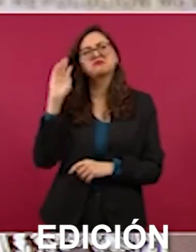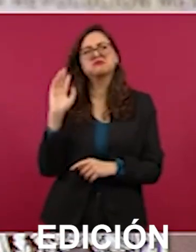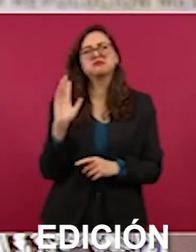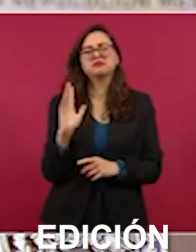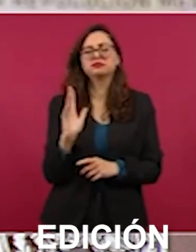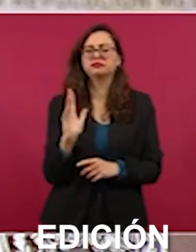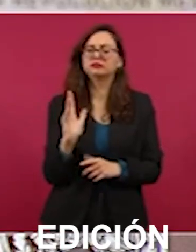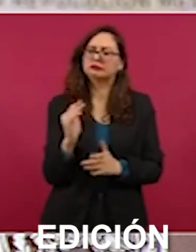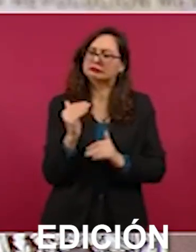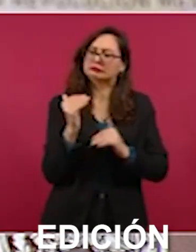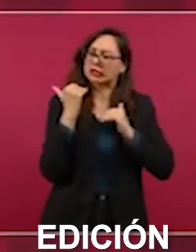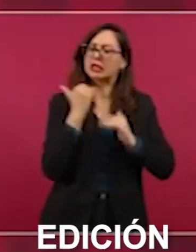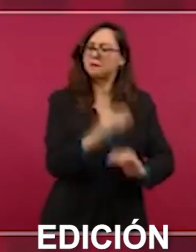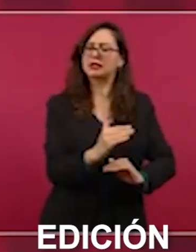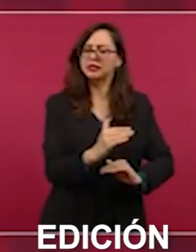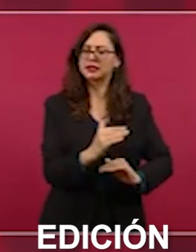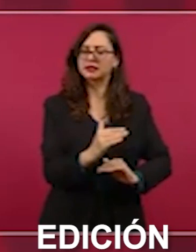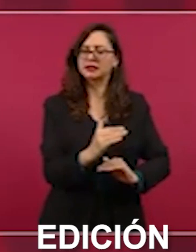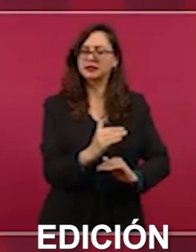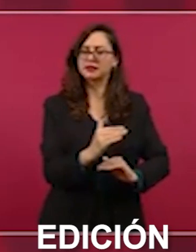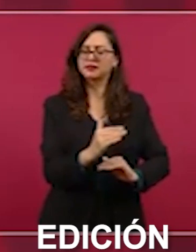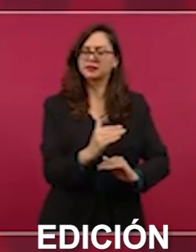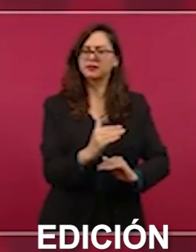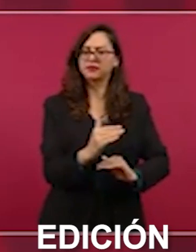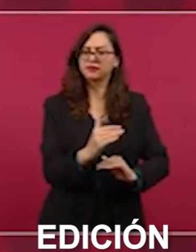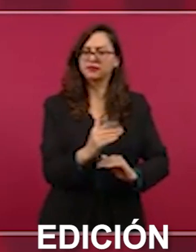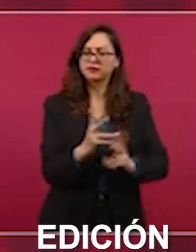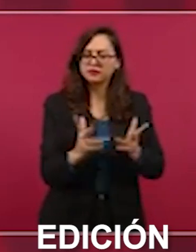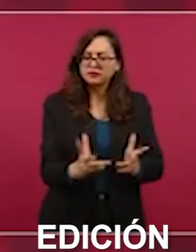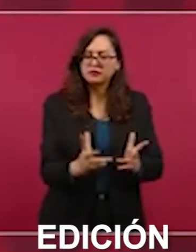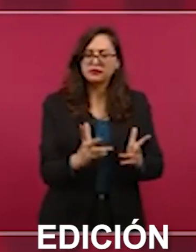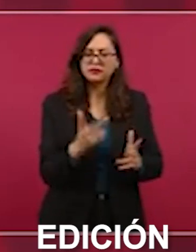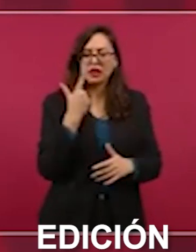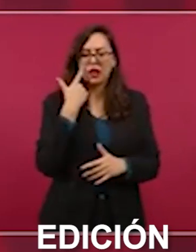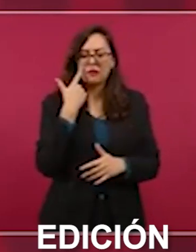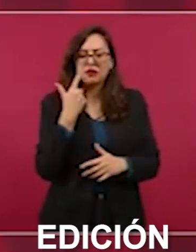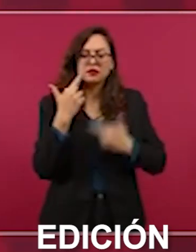para revisar